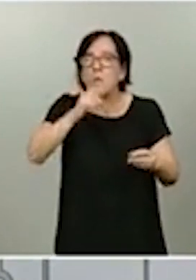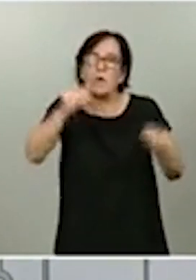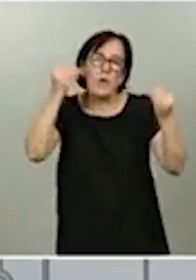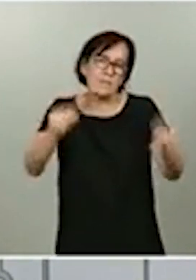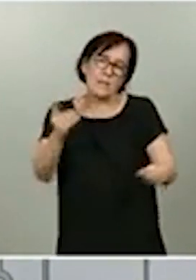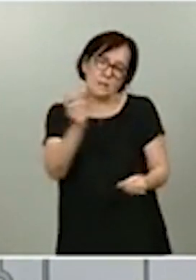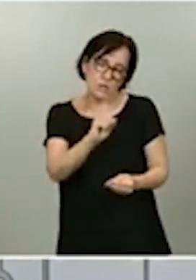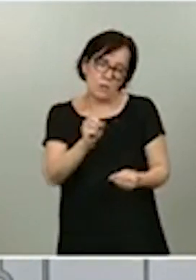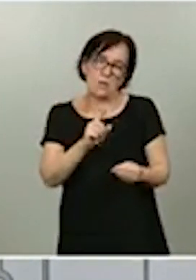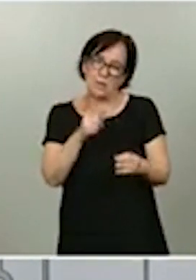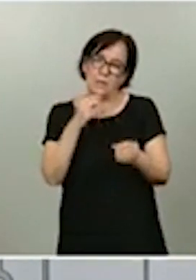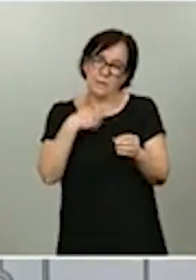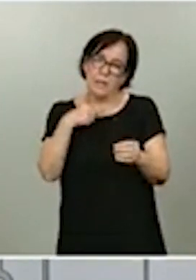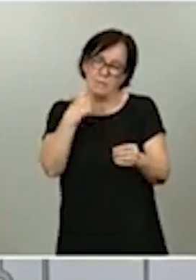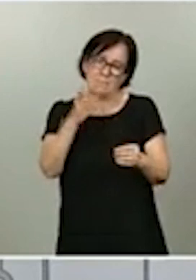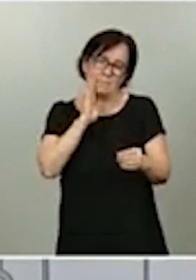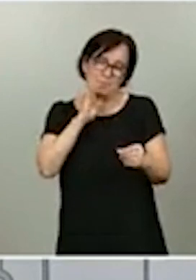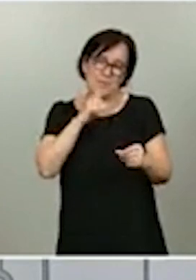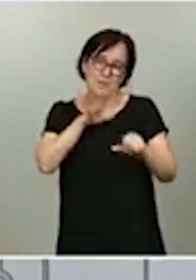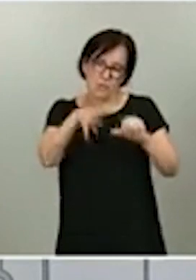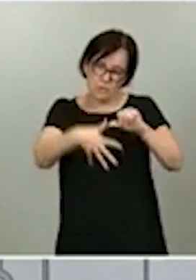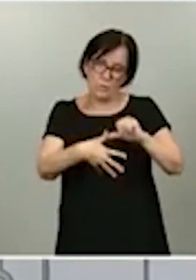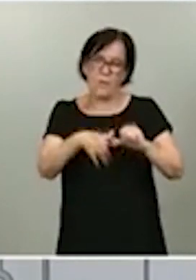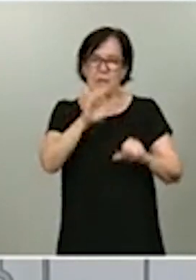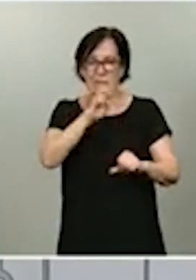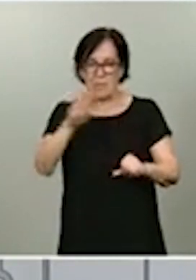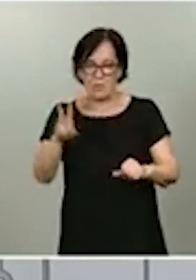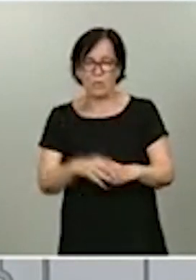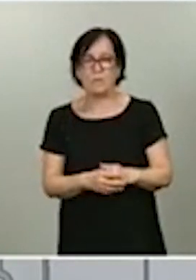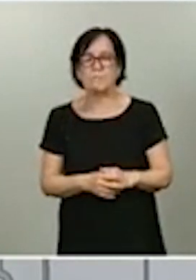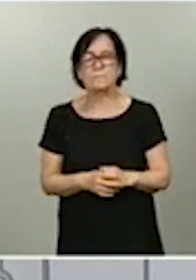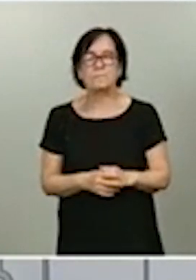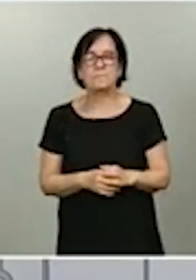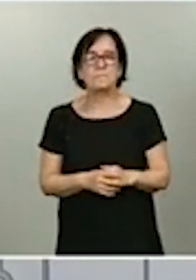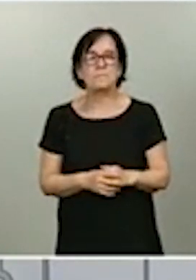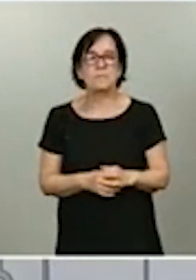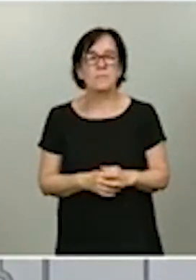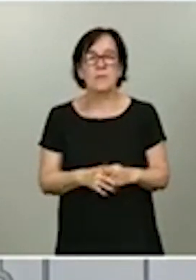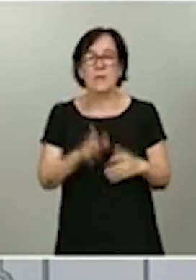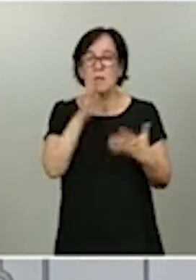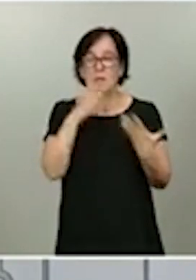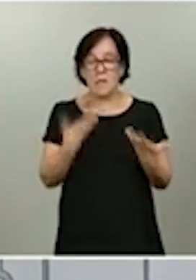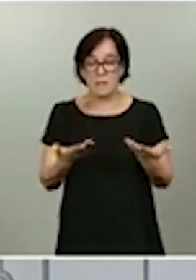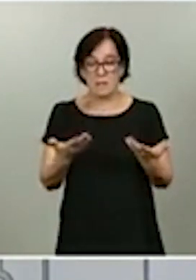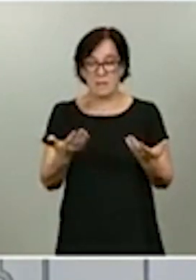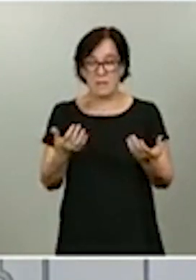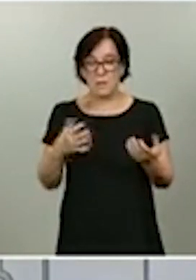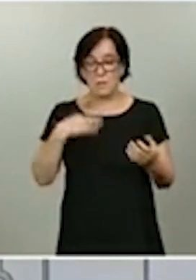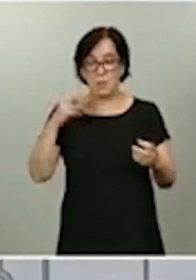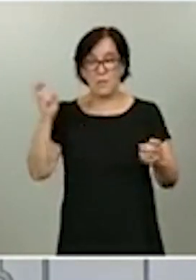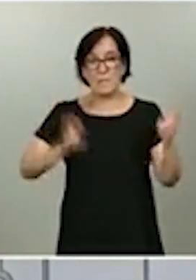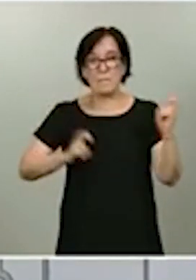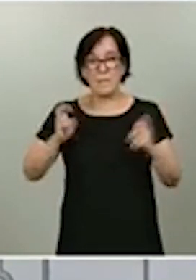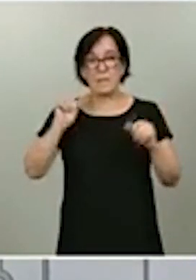lugares que les he comentado. En principio, ahora mismo solamente pueden venir personas con unas características determinadas, residentes en